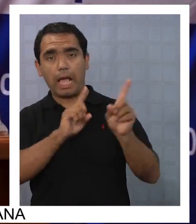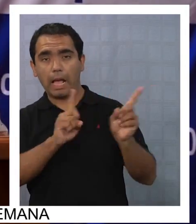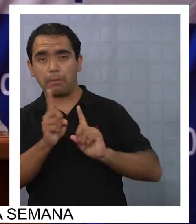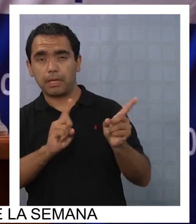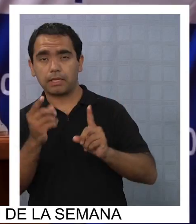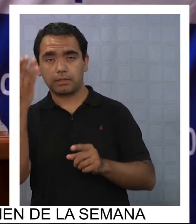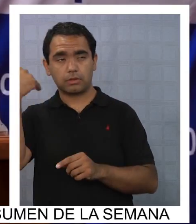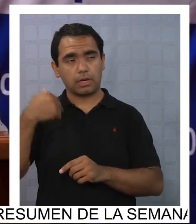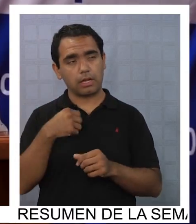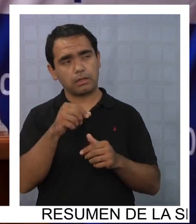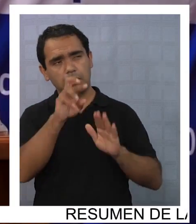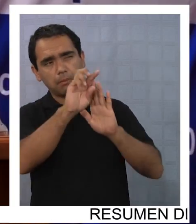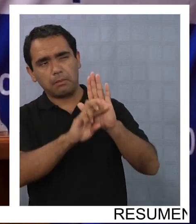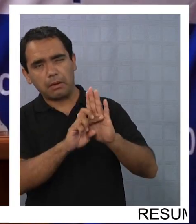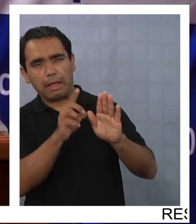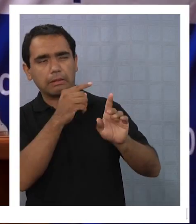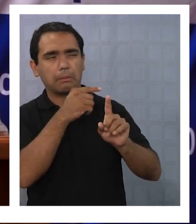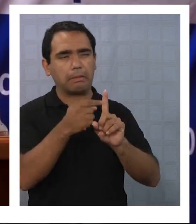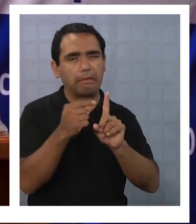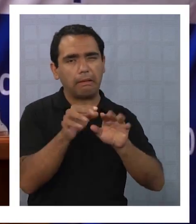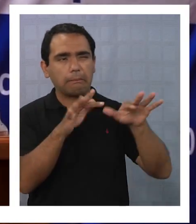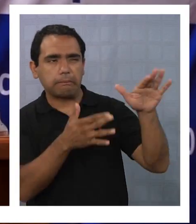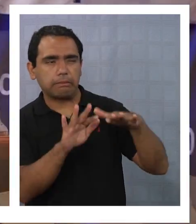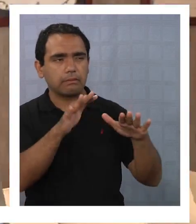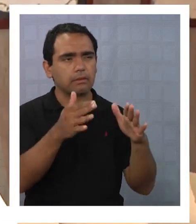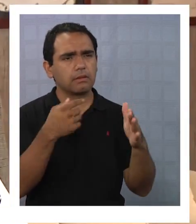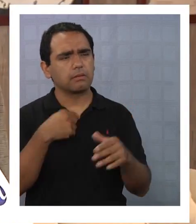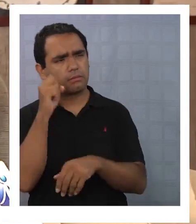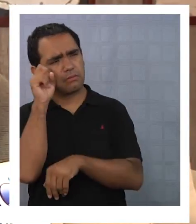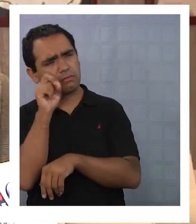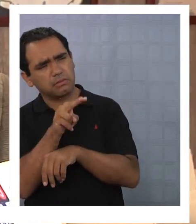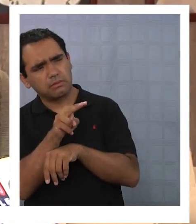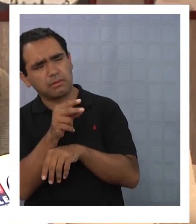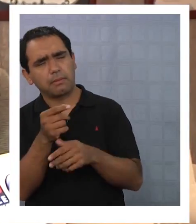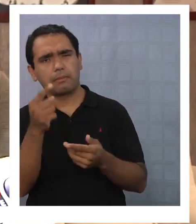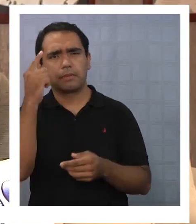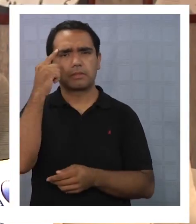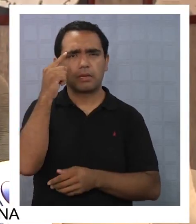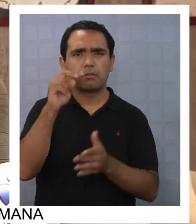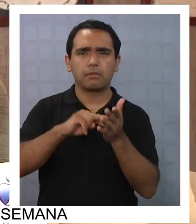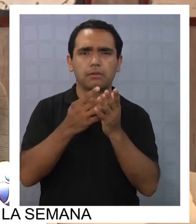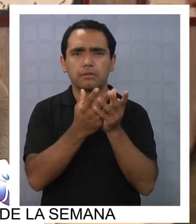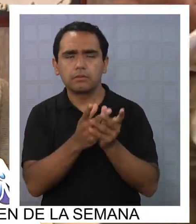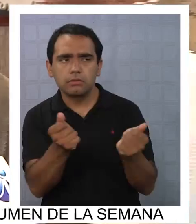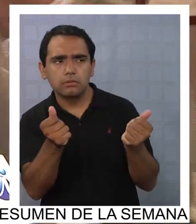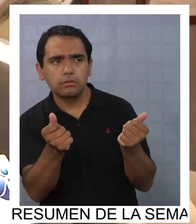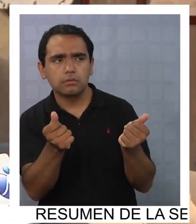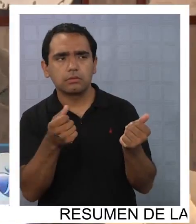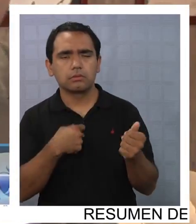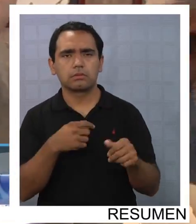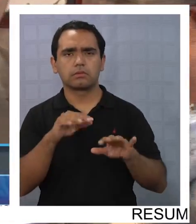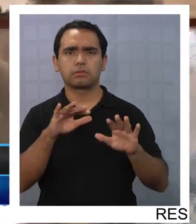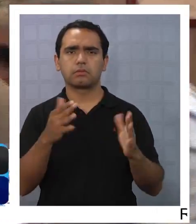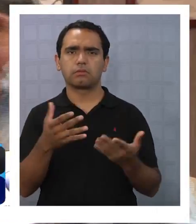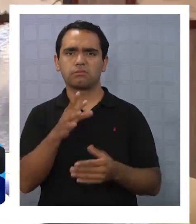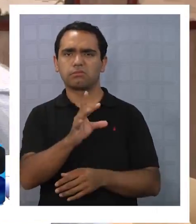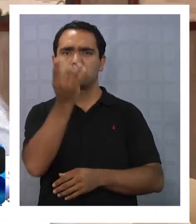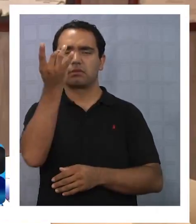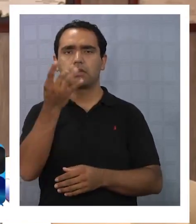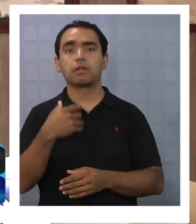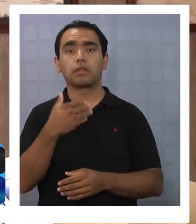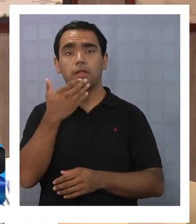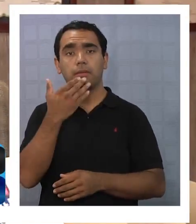a medio definido y pensamos que estaba todo solucionado de hecho, altas autoridades regionales, incluso un senador por ahí se